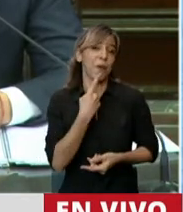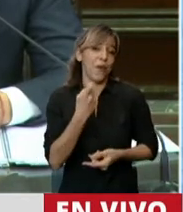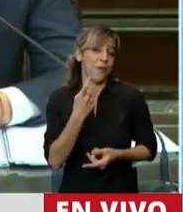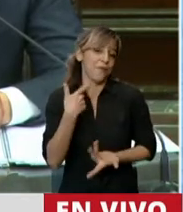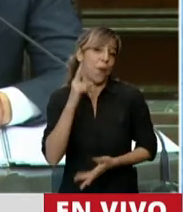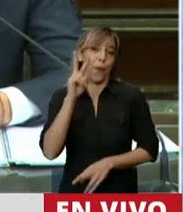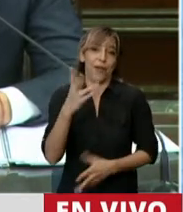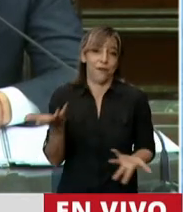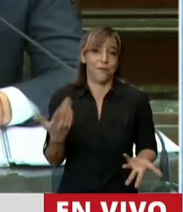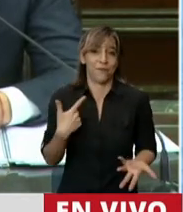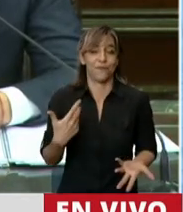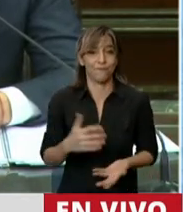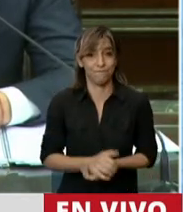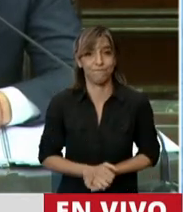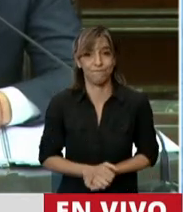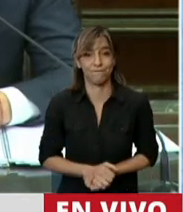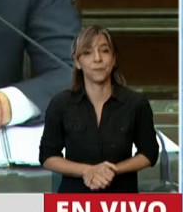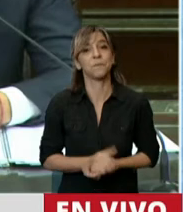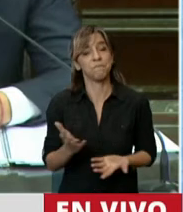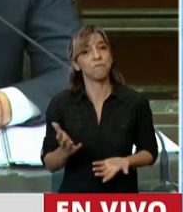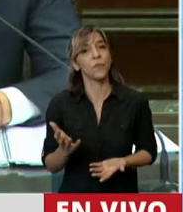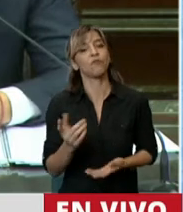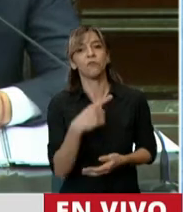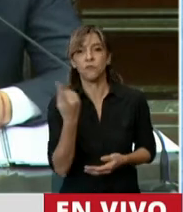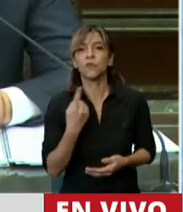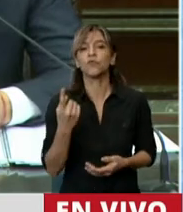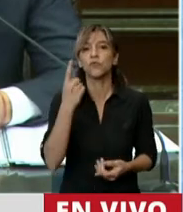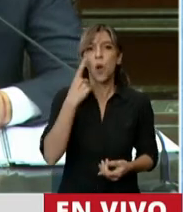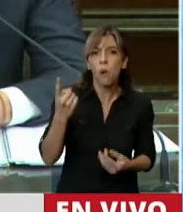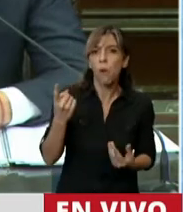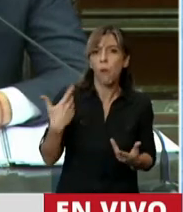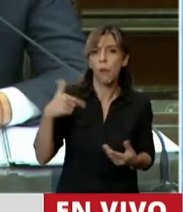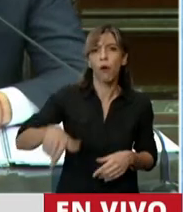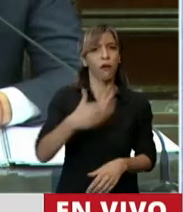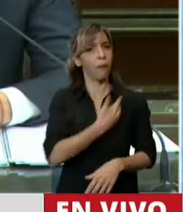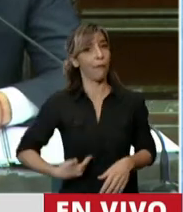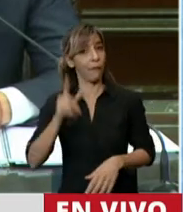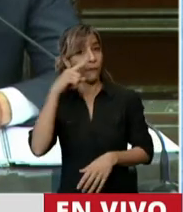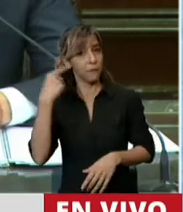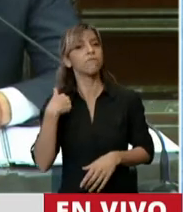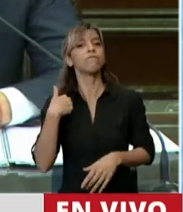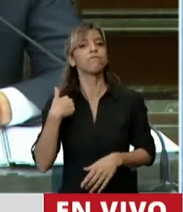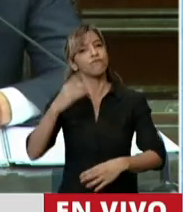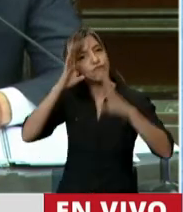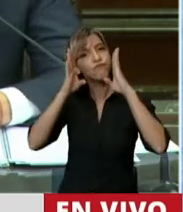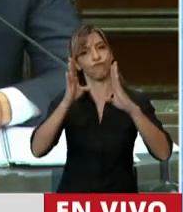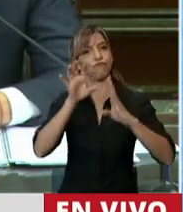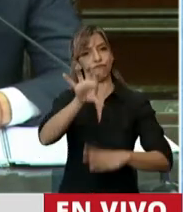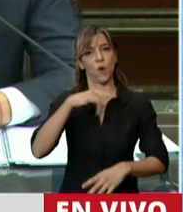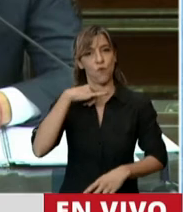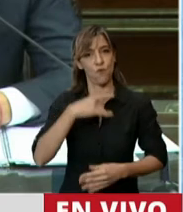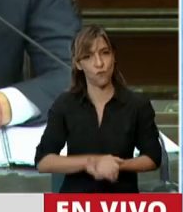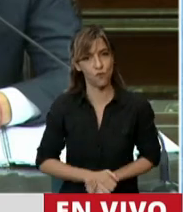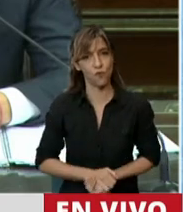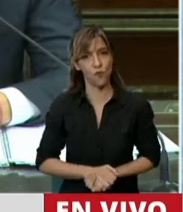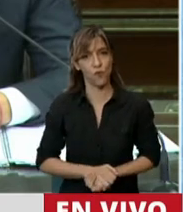nuestro Presidente no ha hecho ninguna diferencia política. Porque se ha comprometido con los jujeños que en Jujuy iba